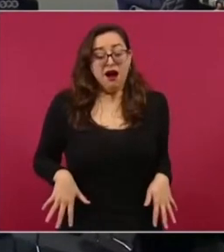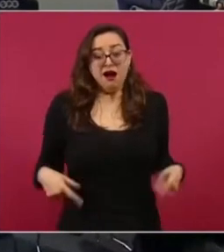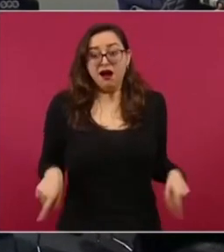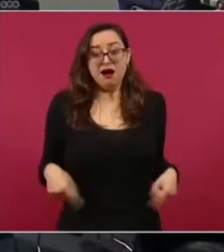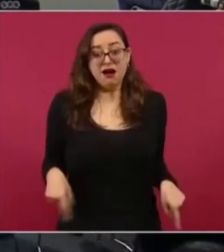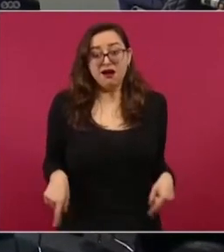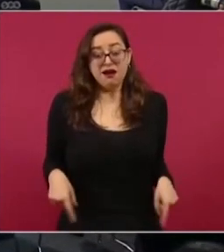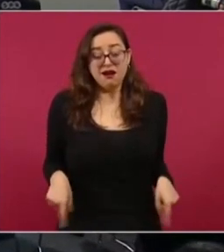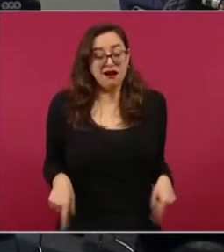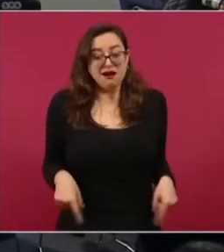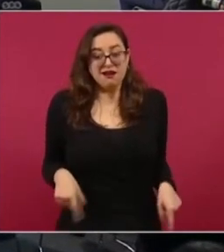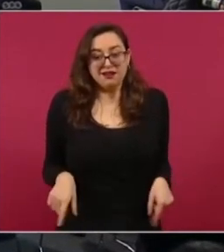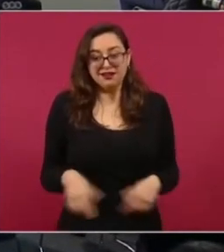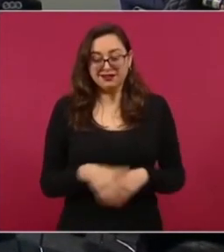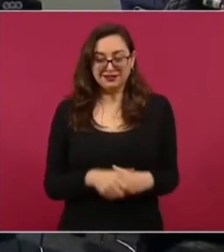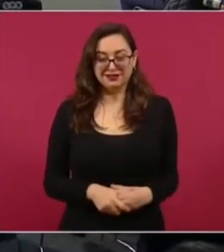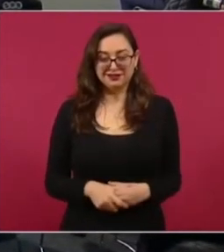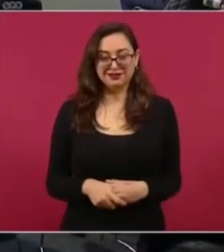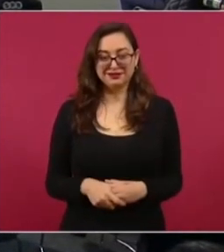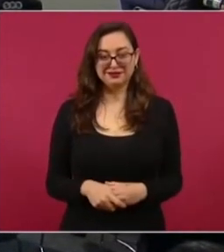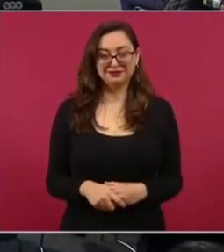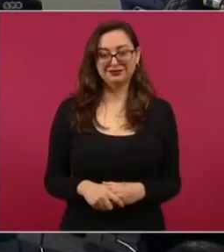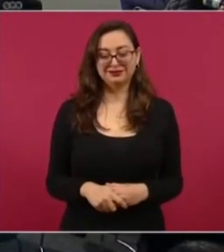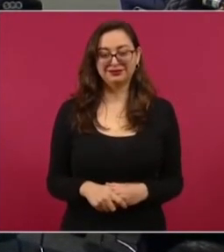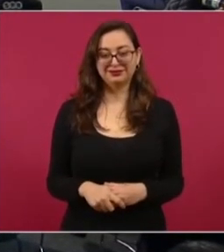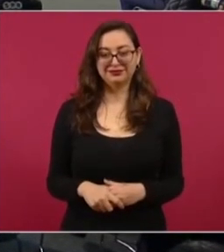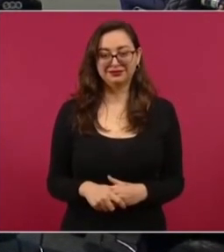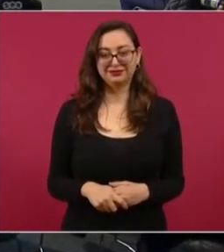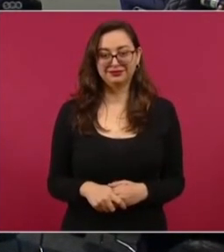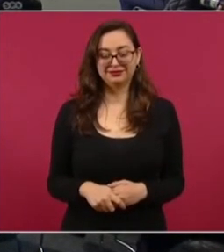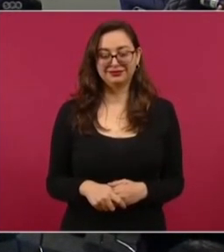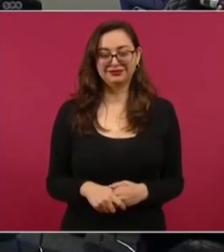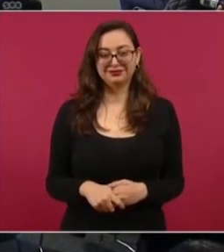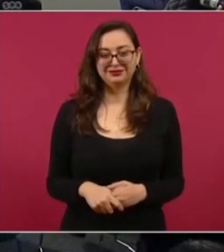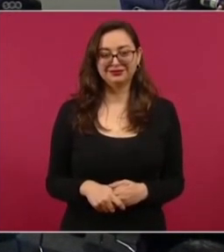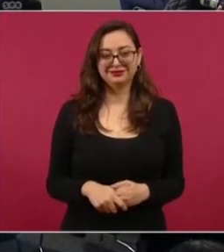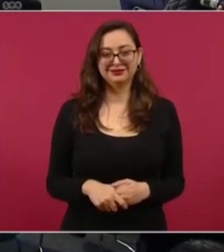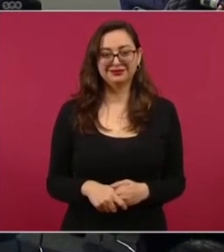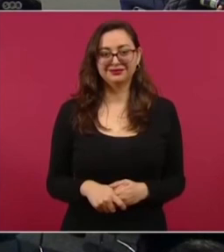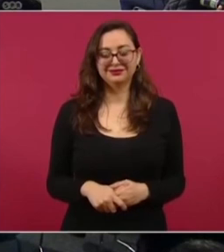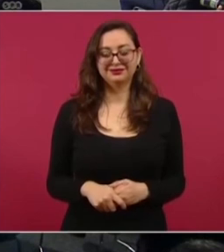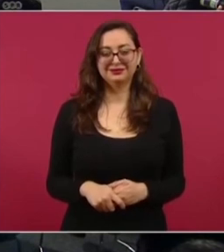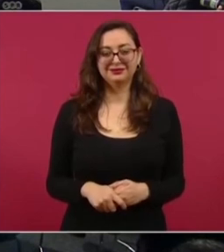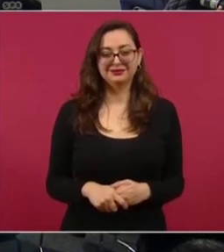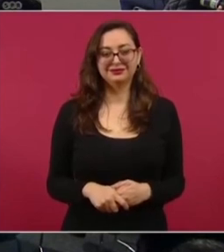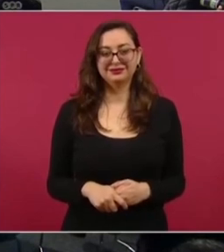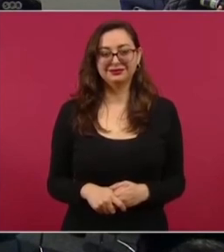mi paisano chicoche este pero